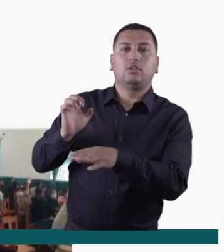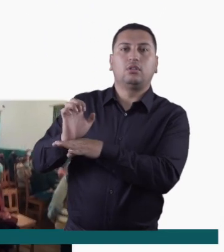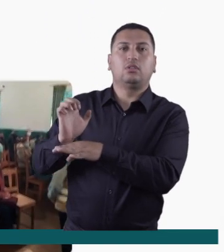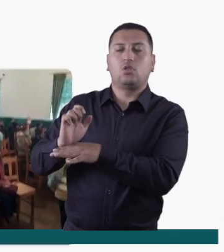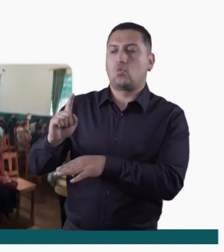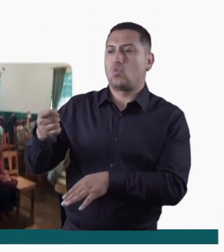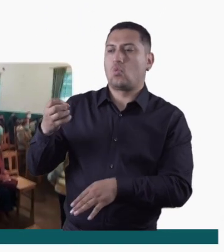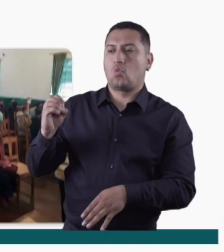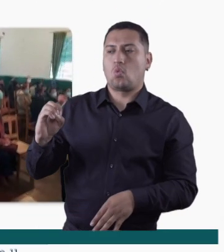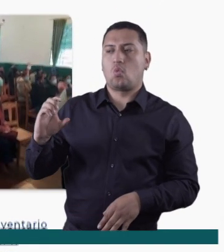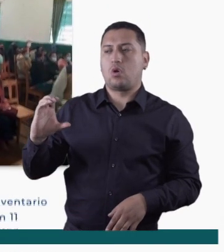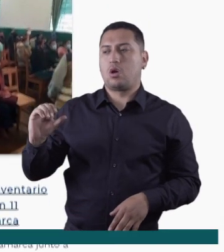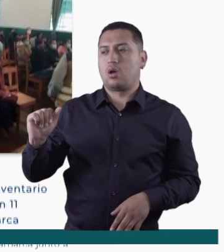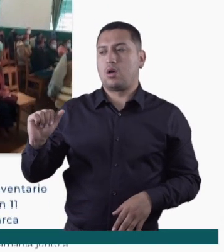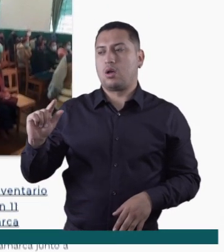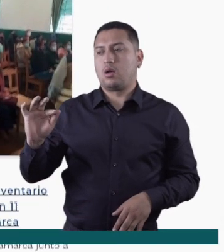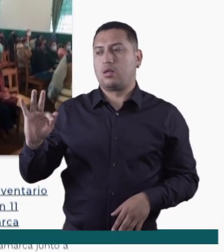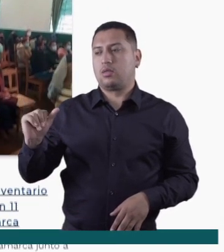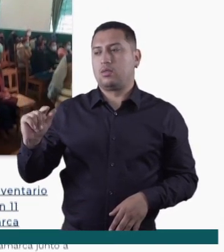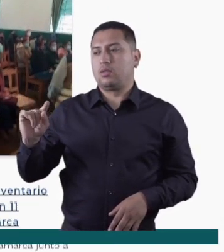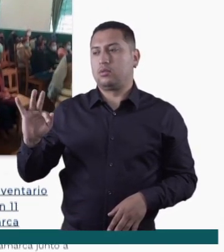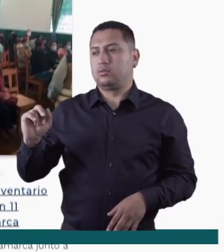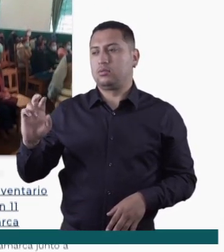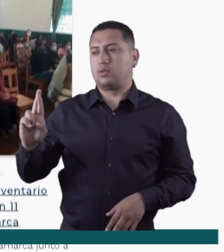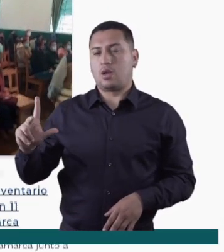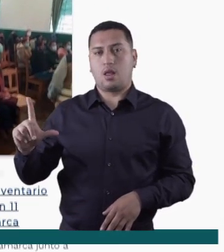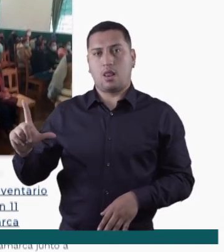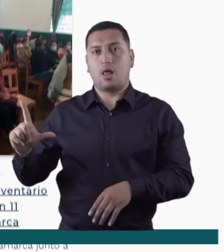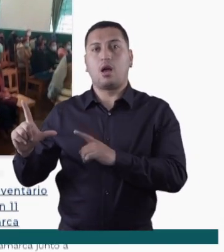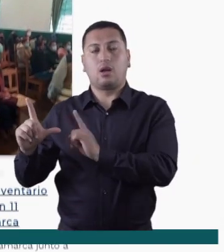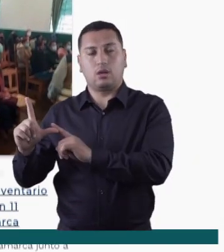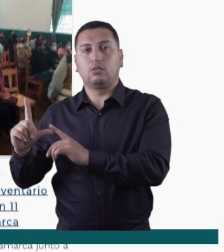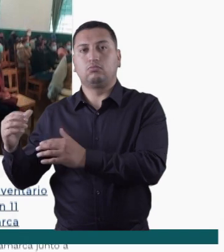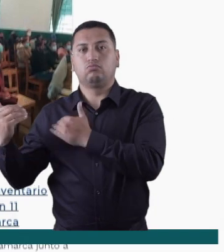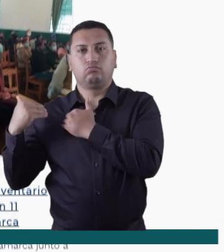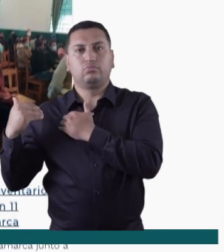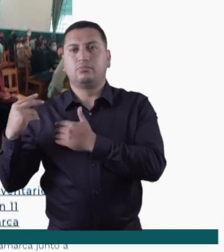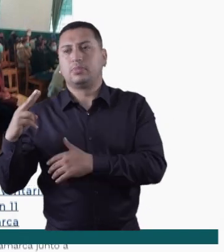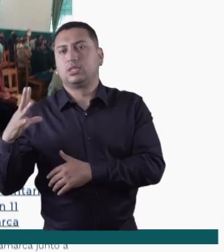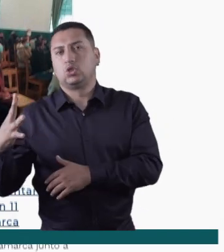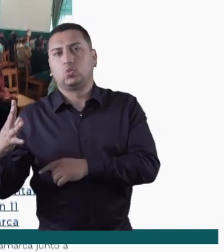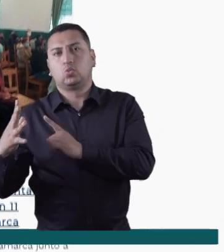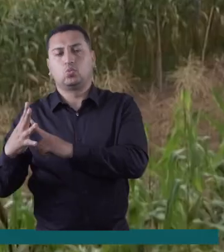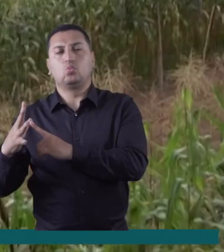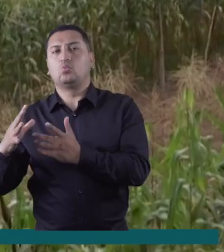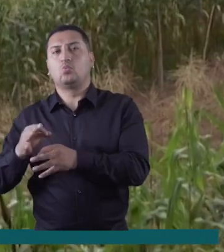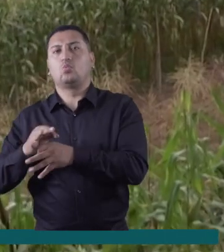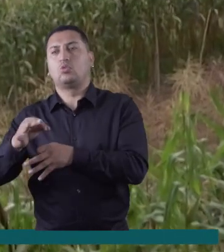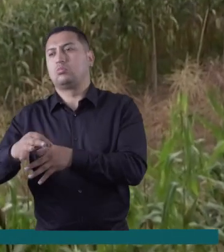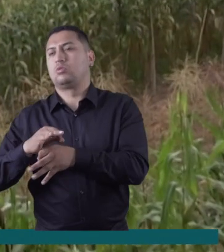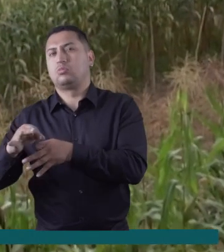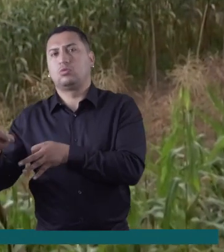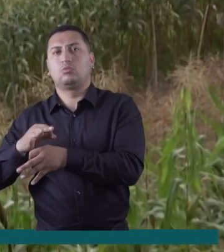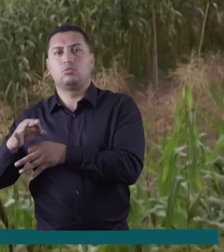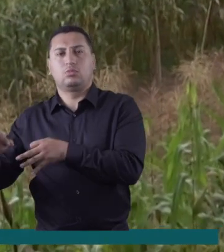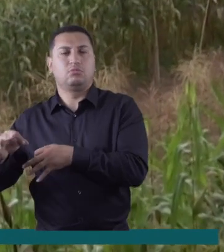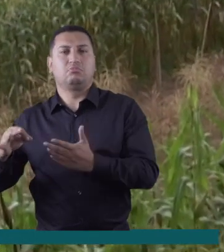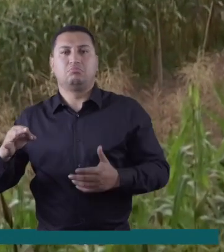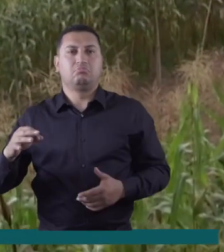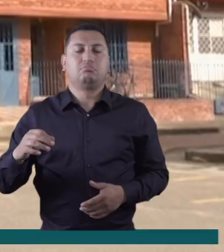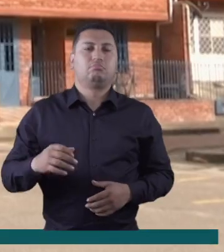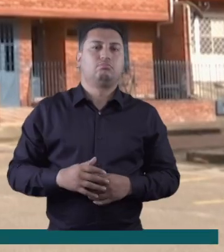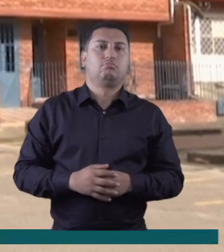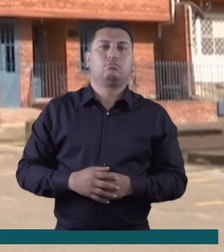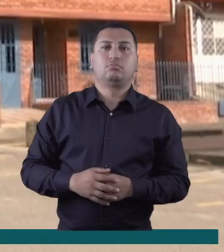entidades como Go Catastral, encargado de 11 de los 25 municipios, tales como Anapoima, Anolaima, Facatativá, Tocaima, Quipile,